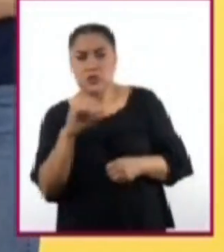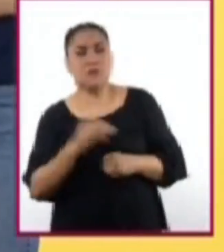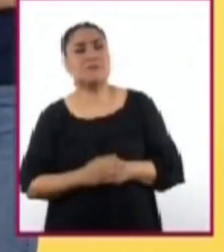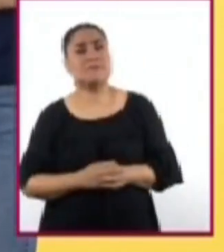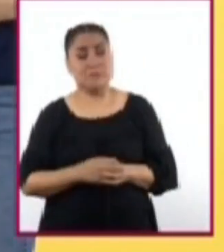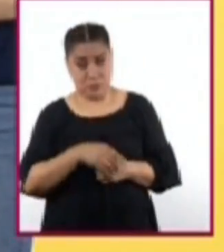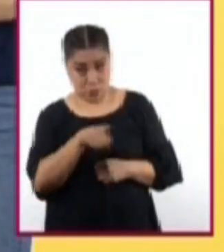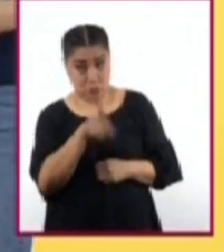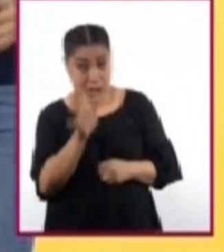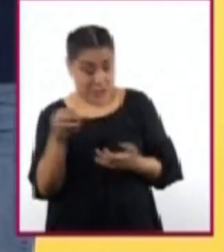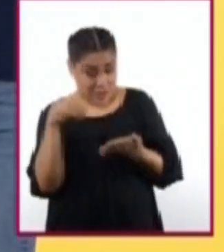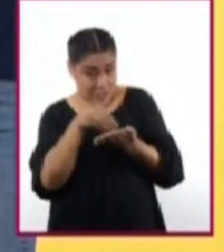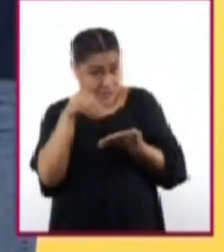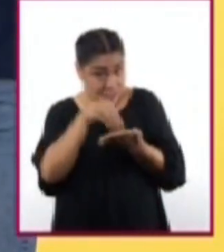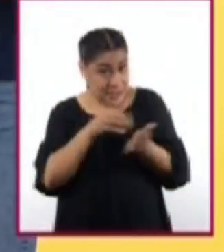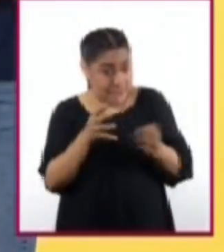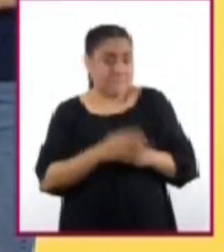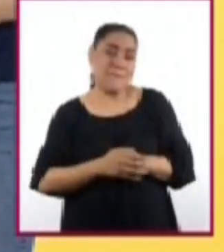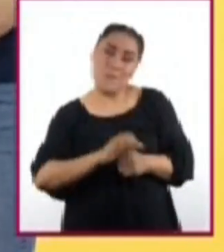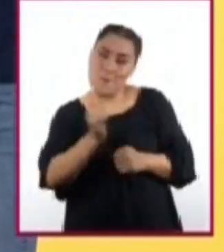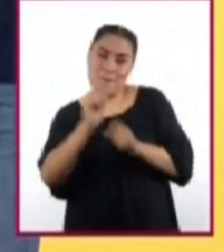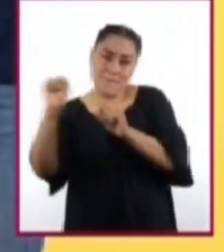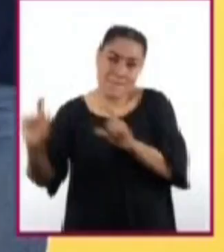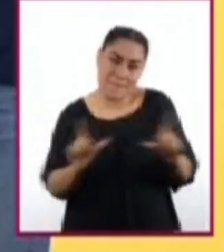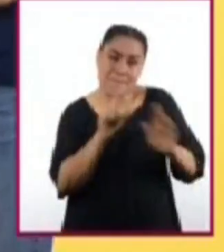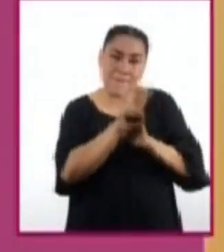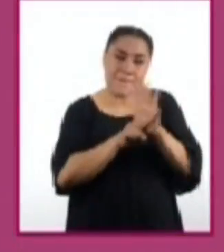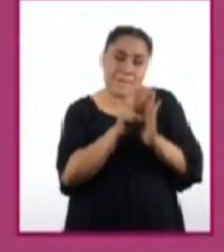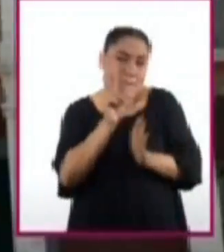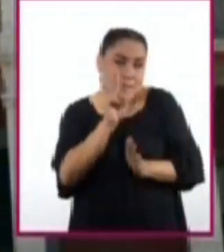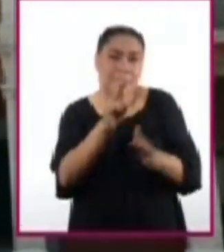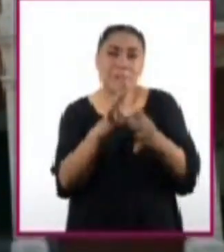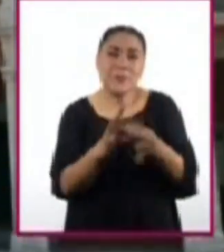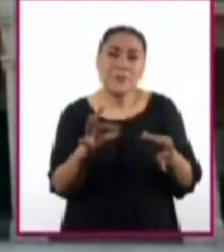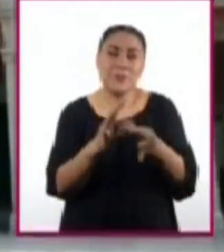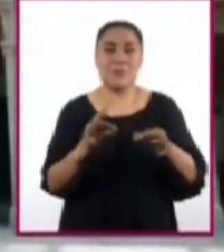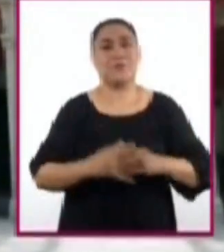tú ya lo tienes agregado? Veamos la siguiente cápsula al respecto.